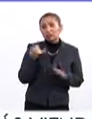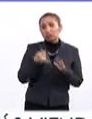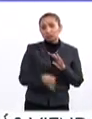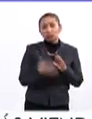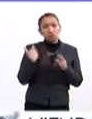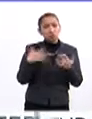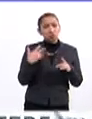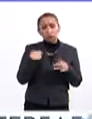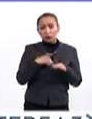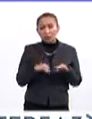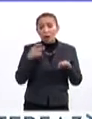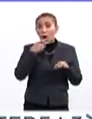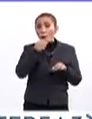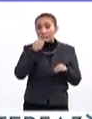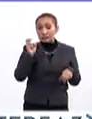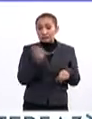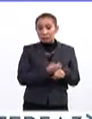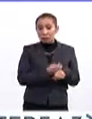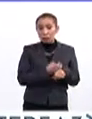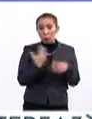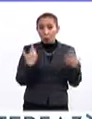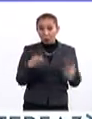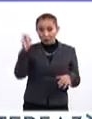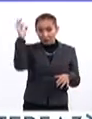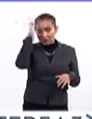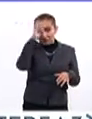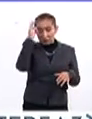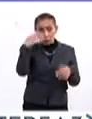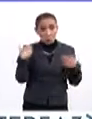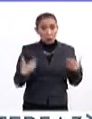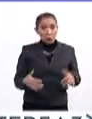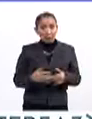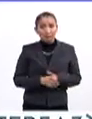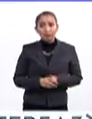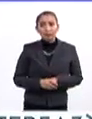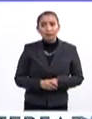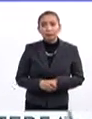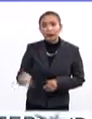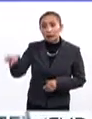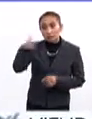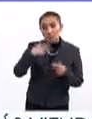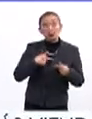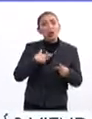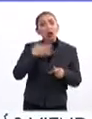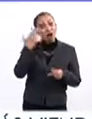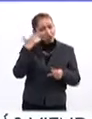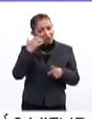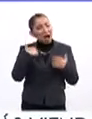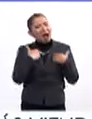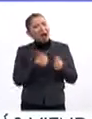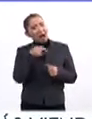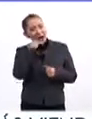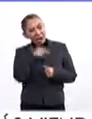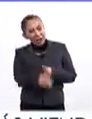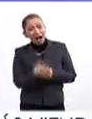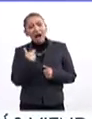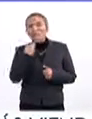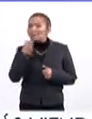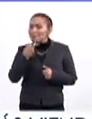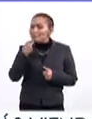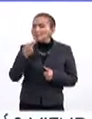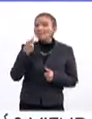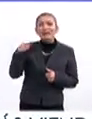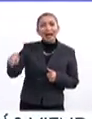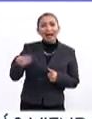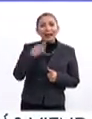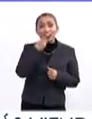profundidad brutal. Eso de hombres necios, o es un poema filosófico increíble y la gente lo asimila, lo cacha, lo repite